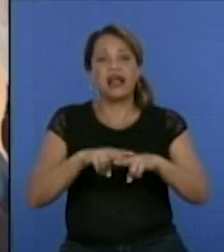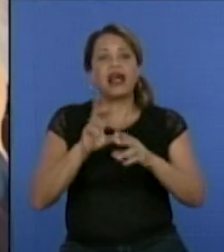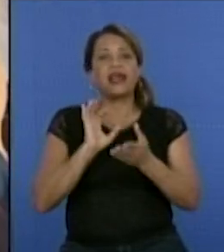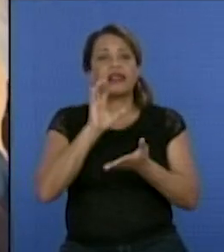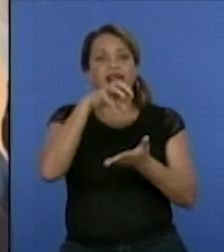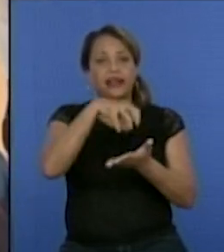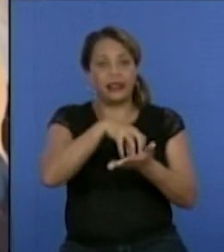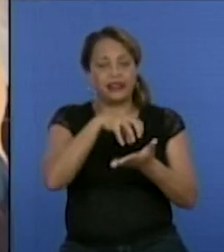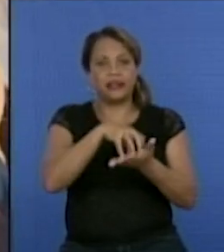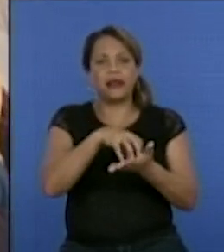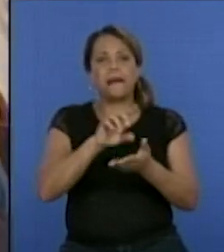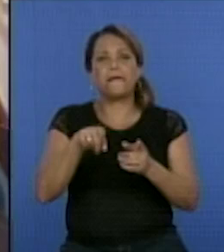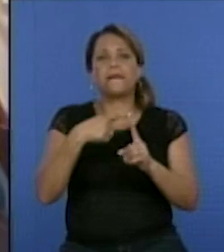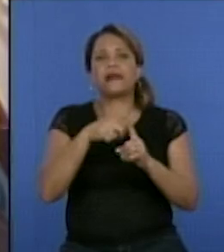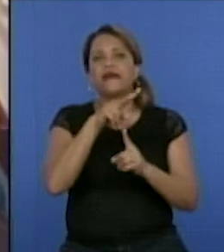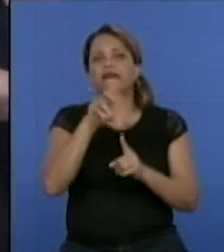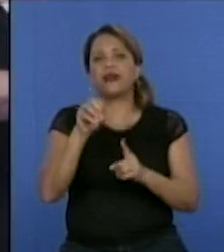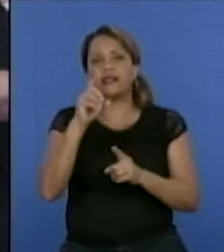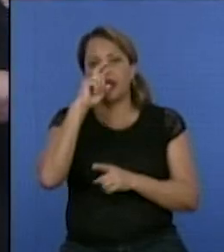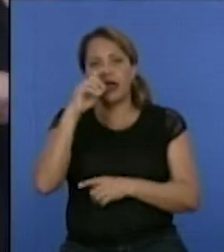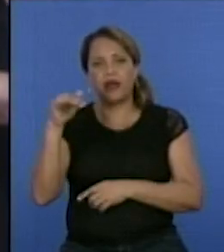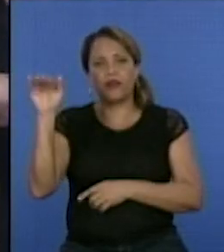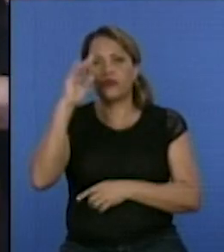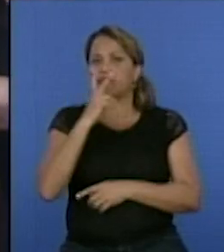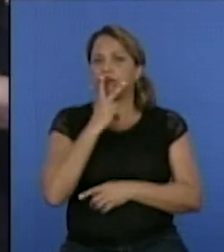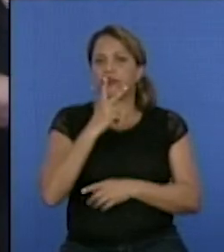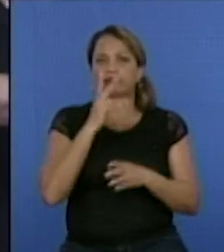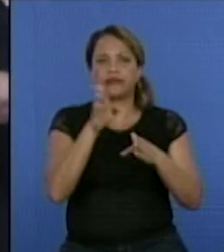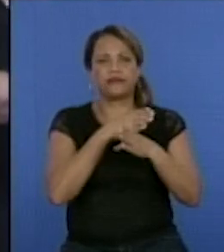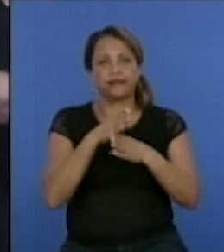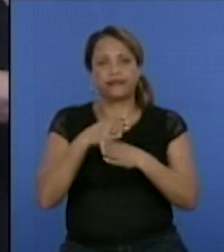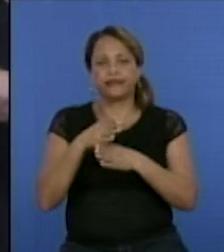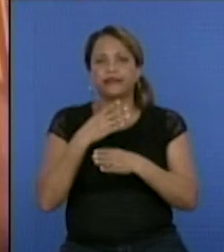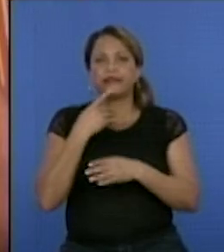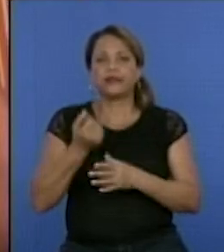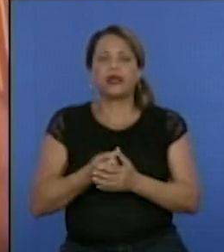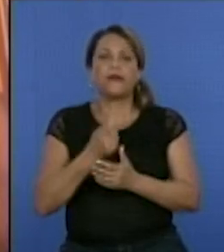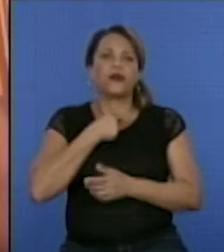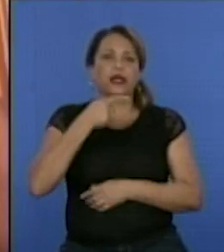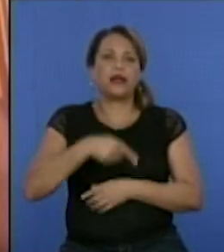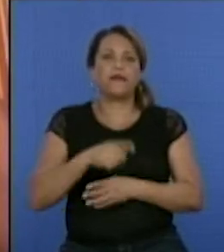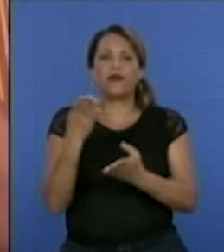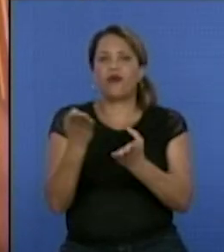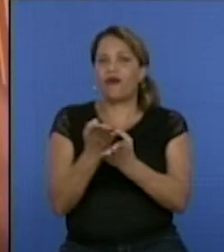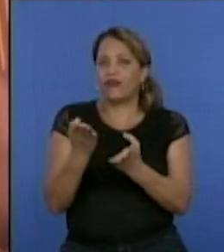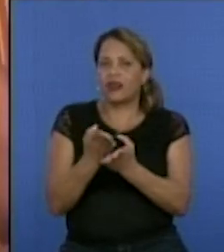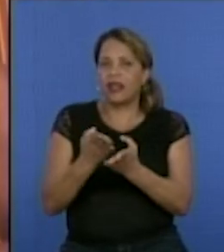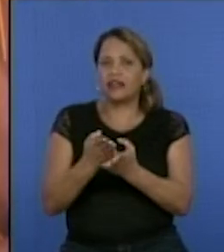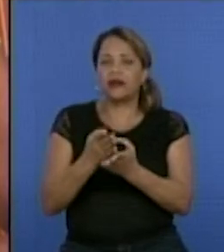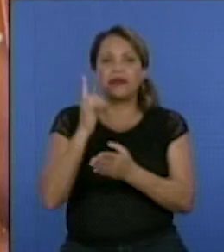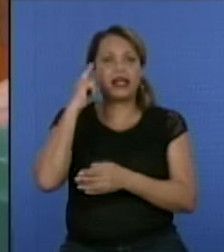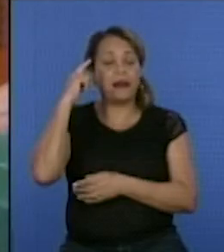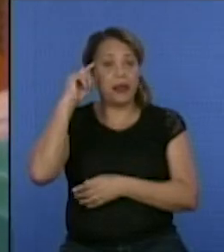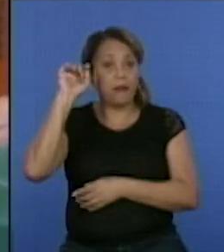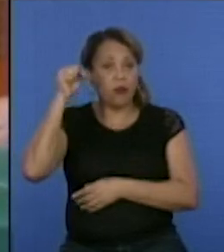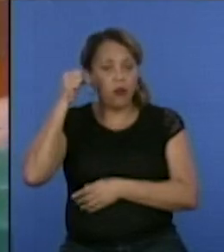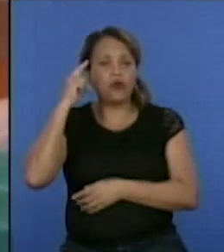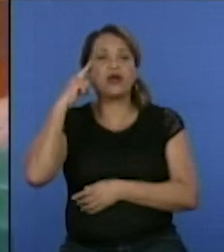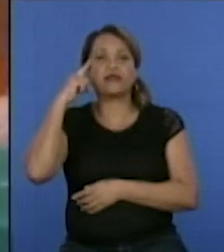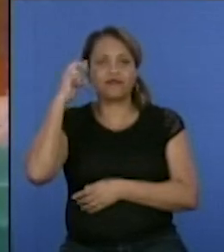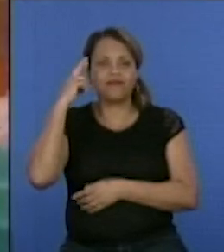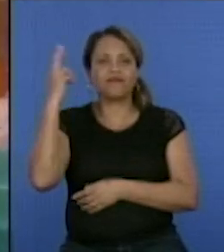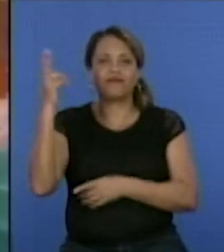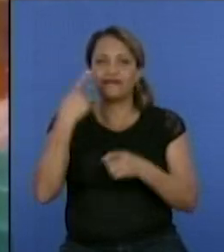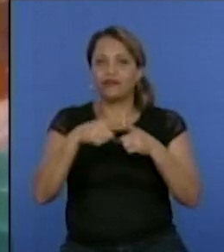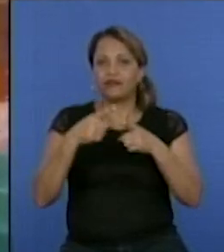de 20 adultos mayores que reciben atenciones diversas, entre estas las clases, para ejercitar la memoria y contribuir a su